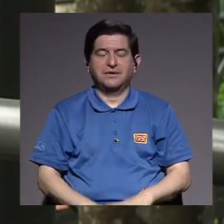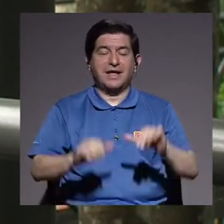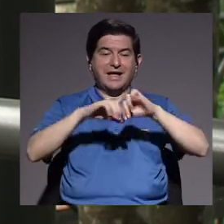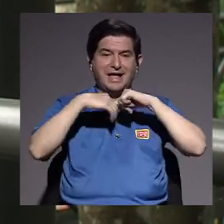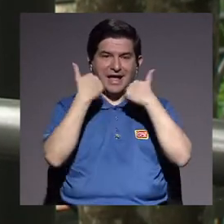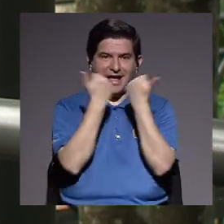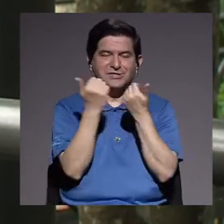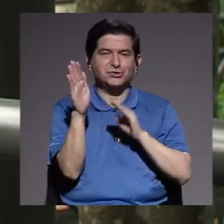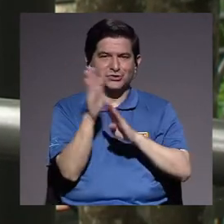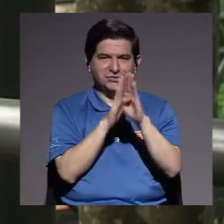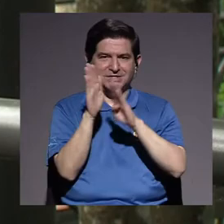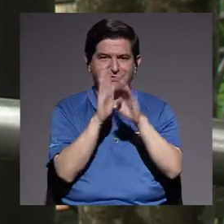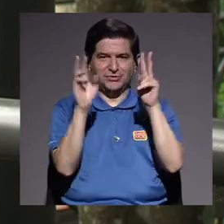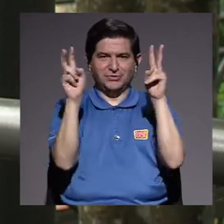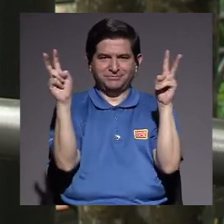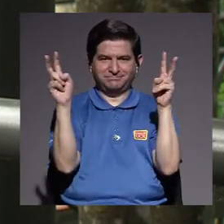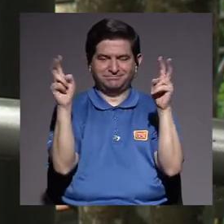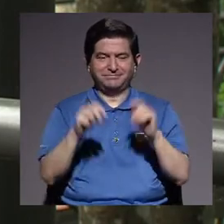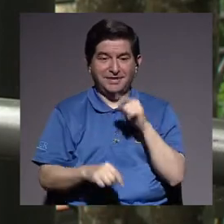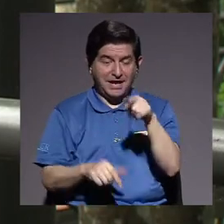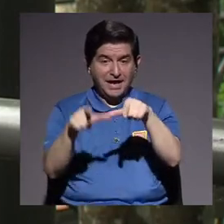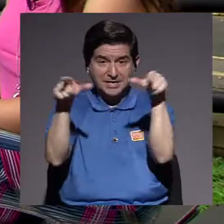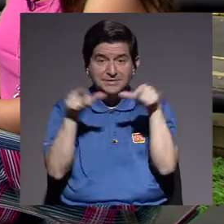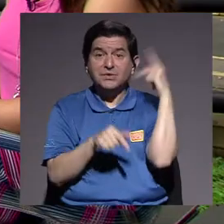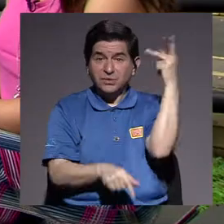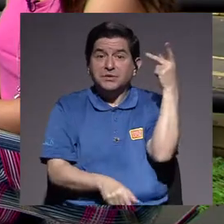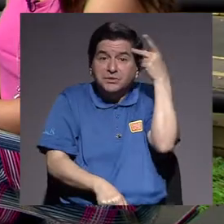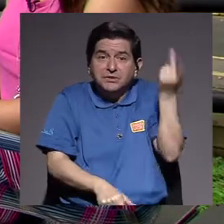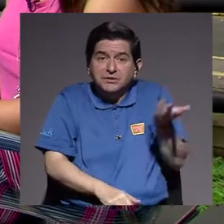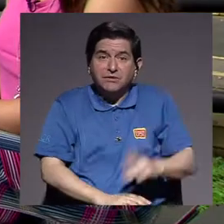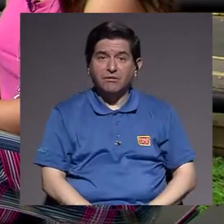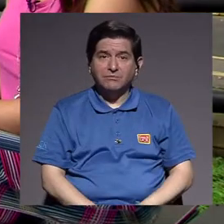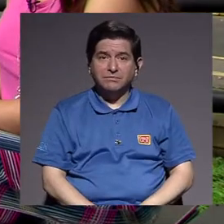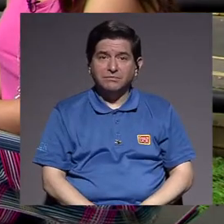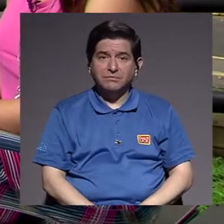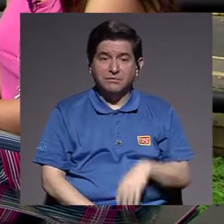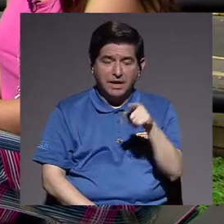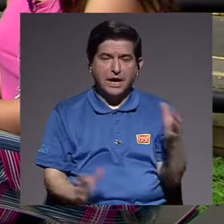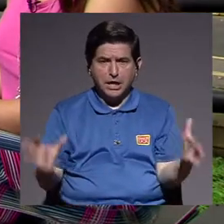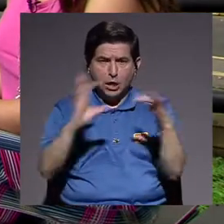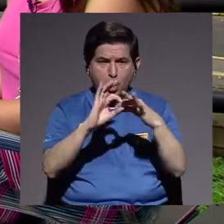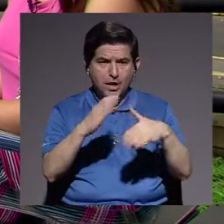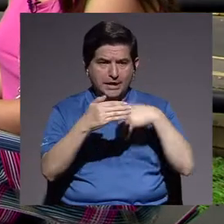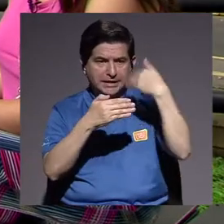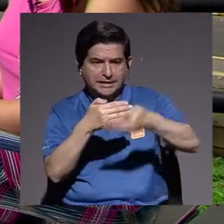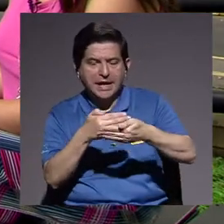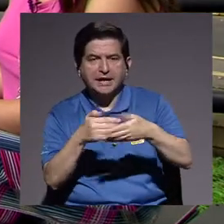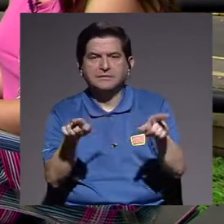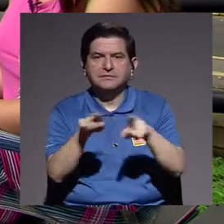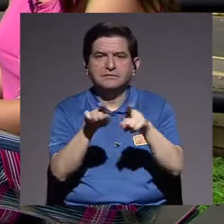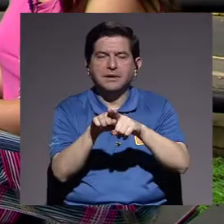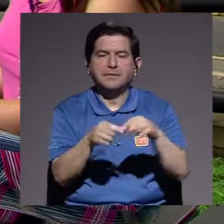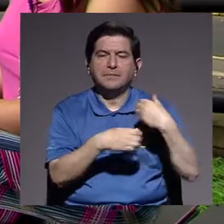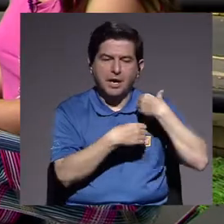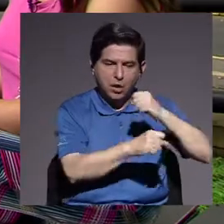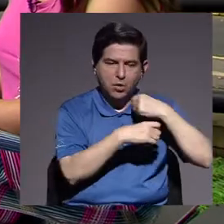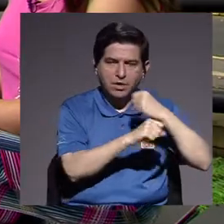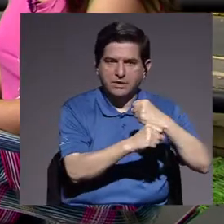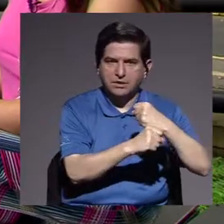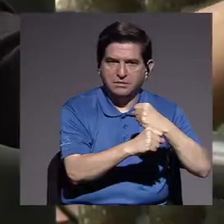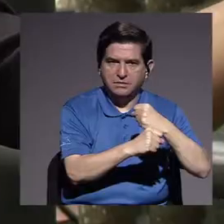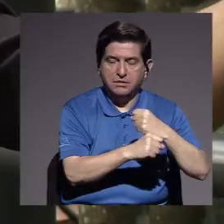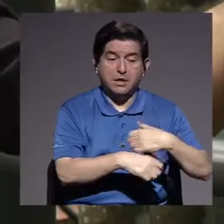asociaciones de desarrollo. Y esos son lugares de política y de lo político, que se conectan después también con la